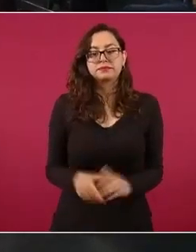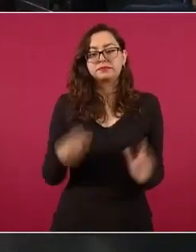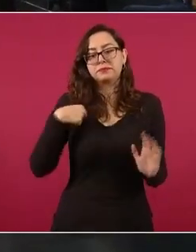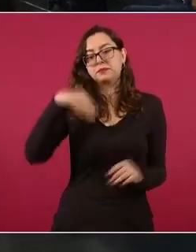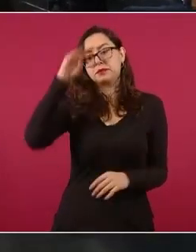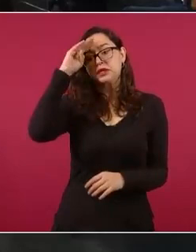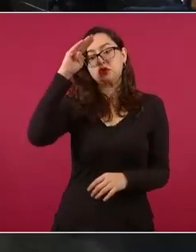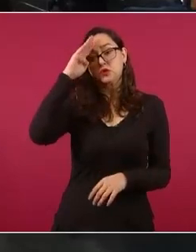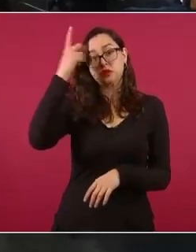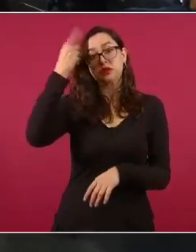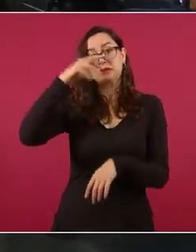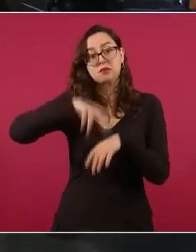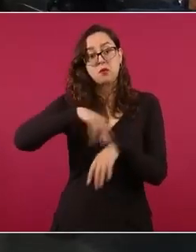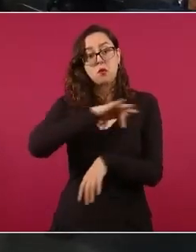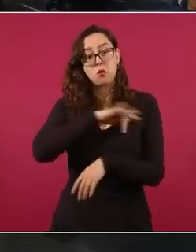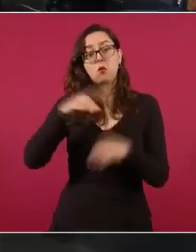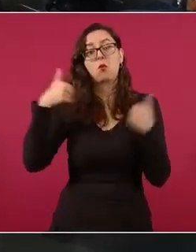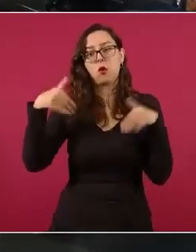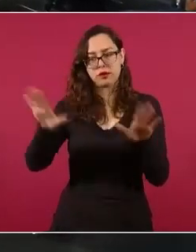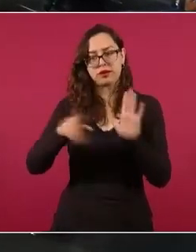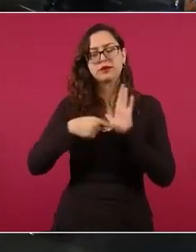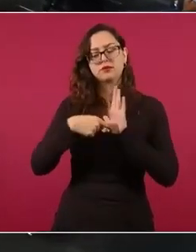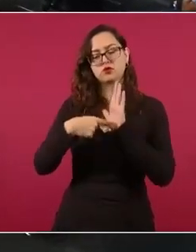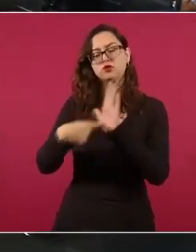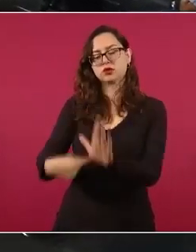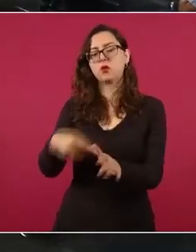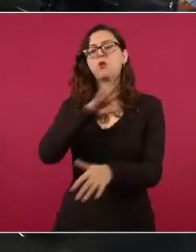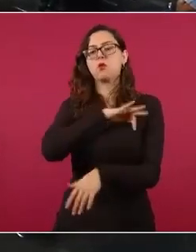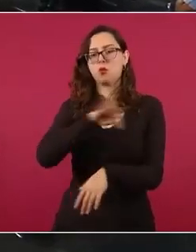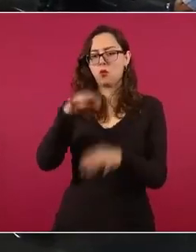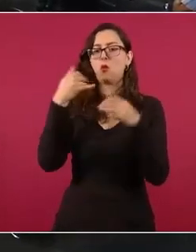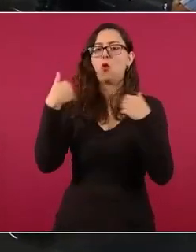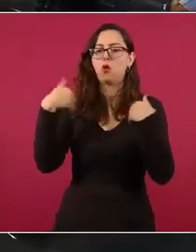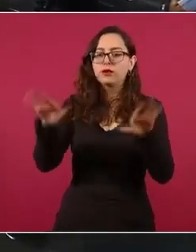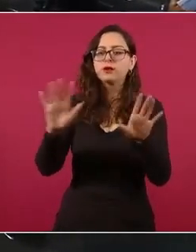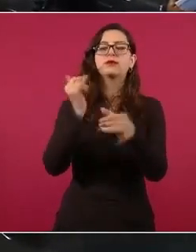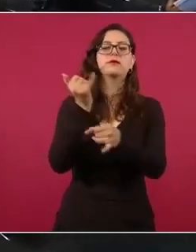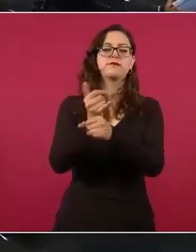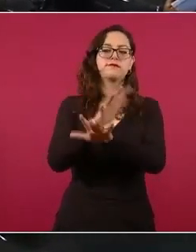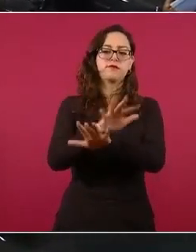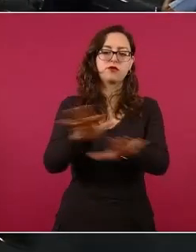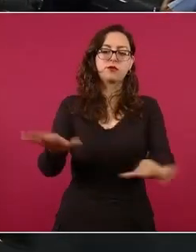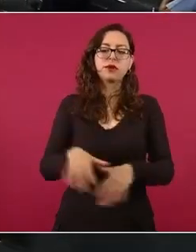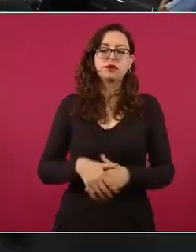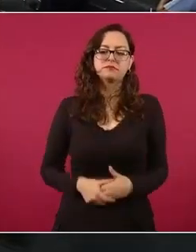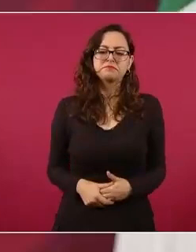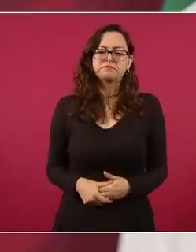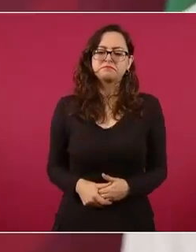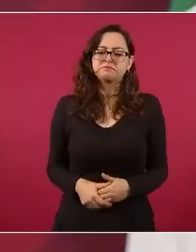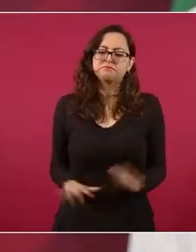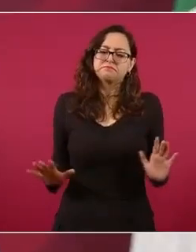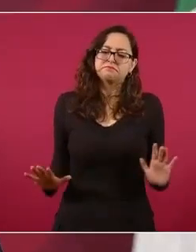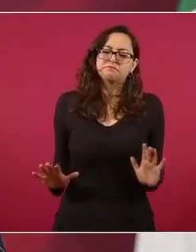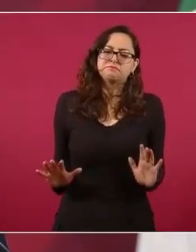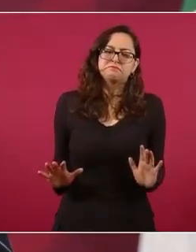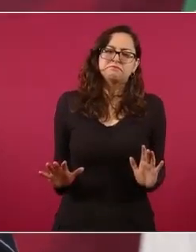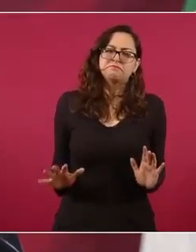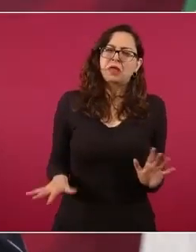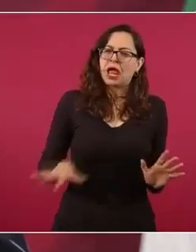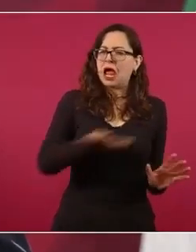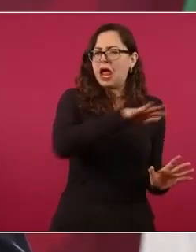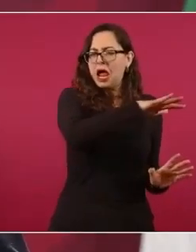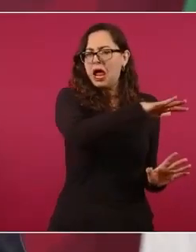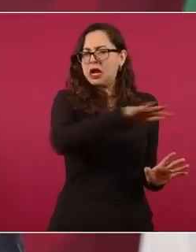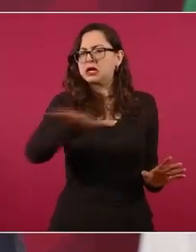los rectores. En general, se actúa bien, no hay